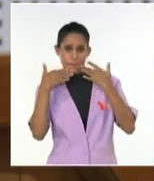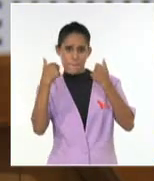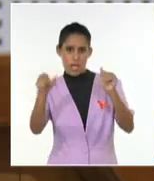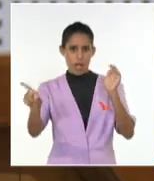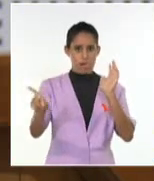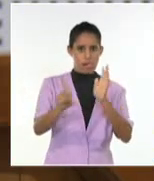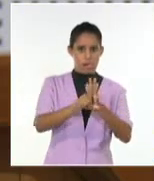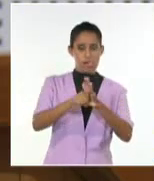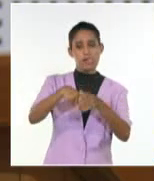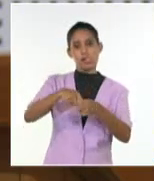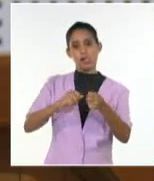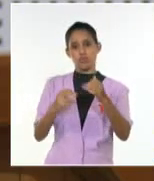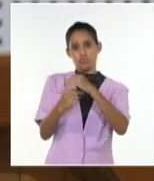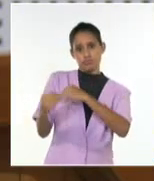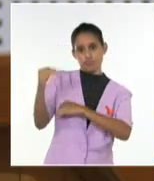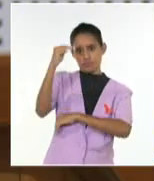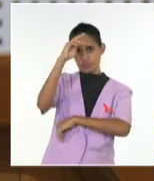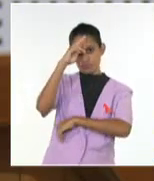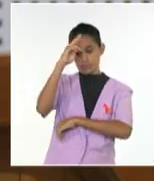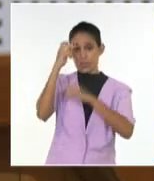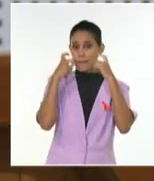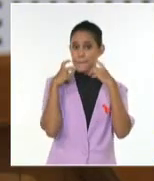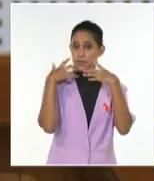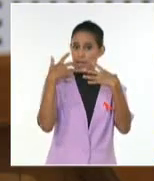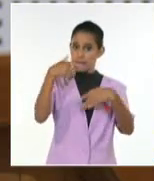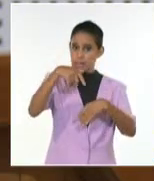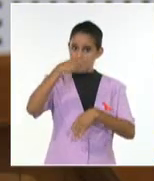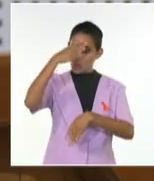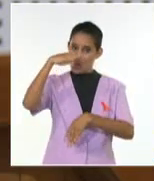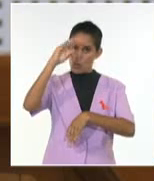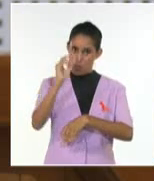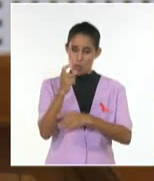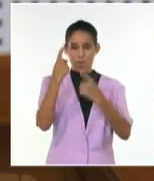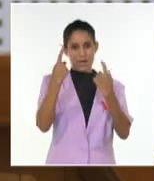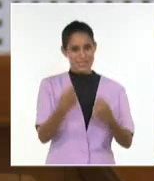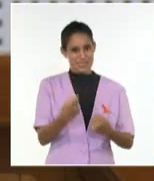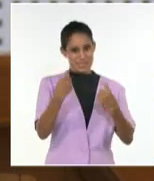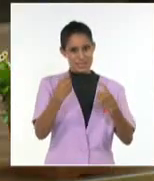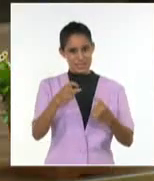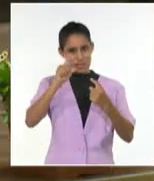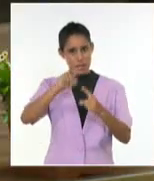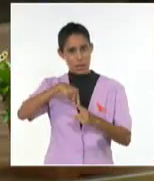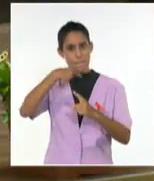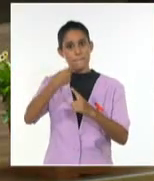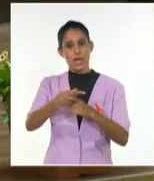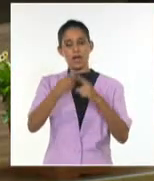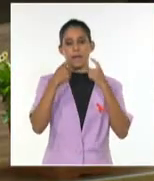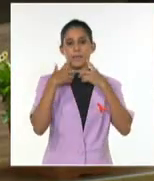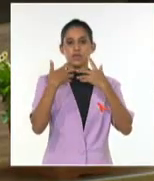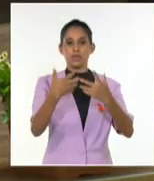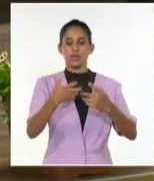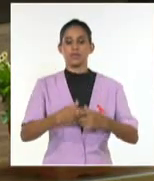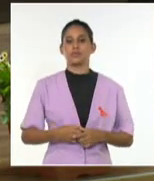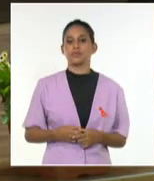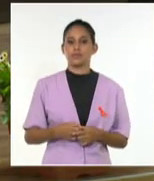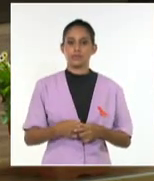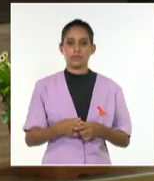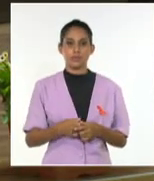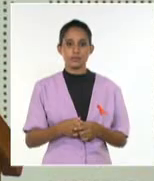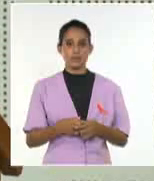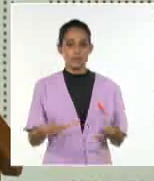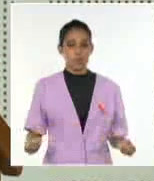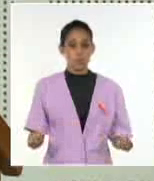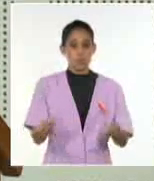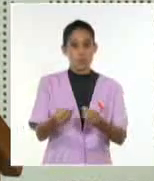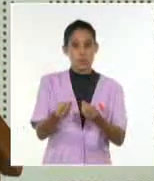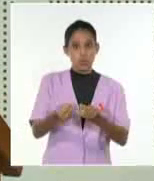Cuba del presente y el futuro no solo necesita sino que por sobre todas las cosas merece. Como parte de este claustro solemne,